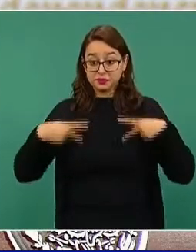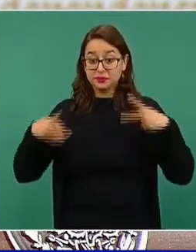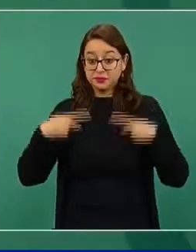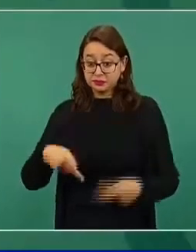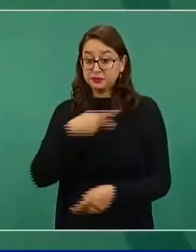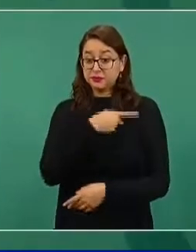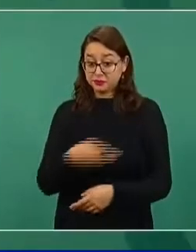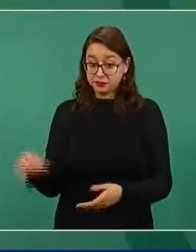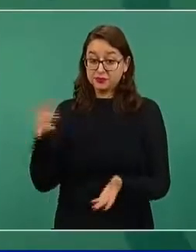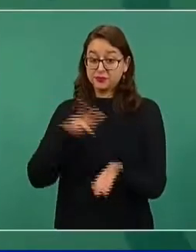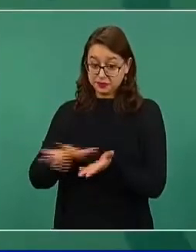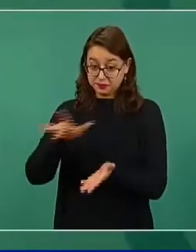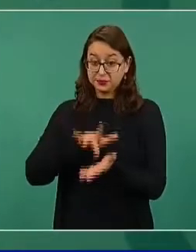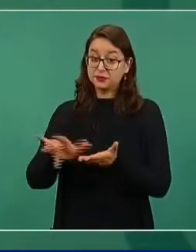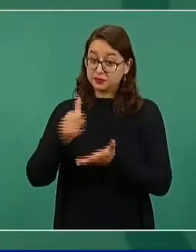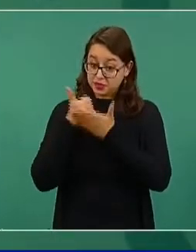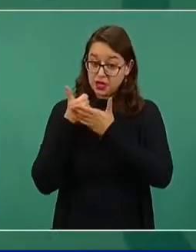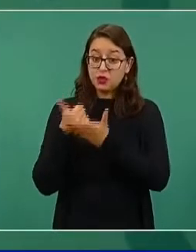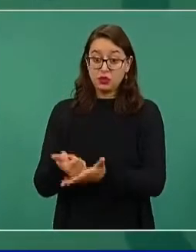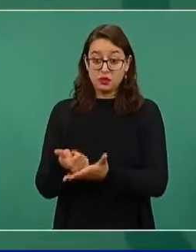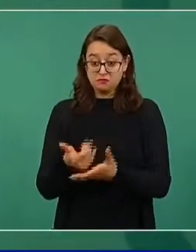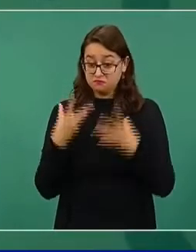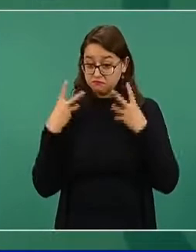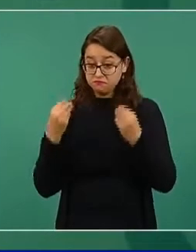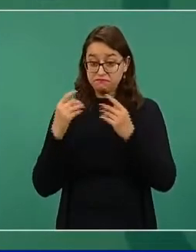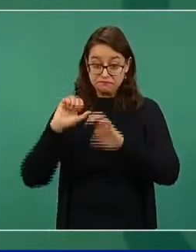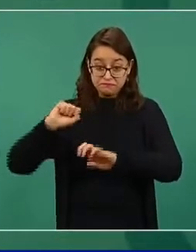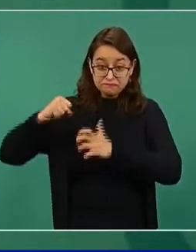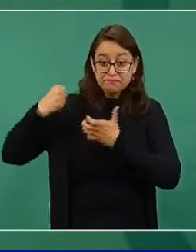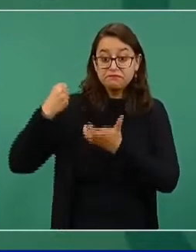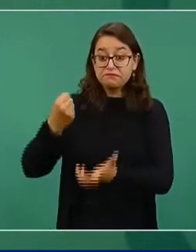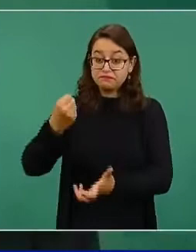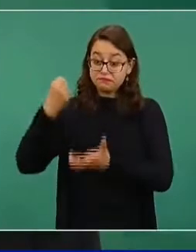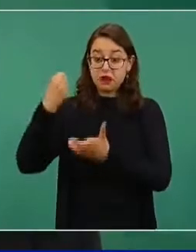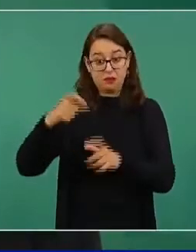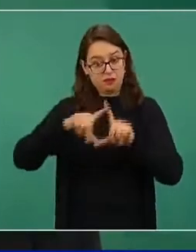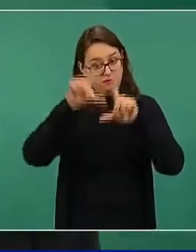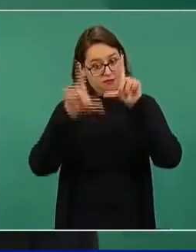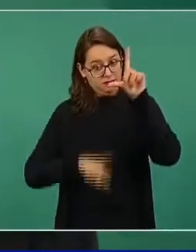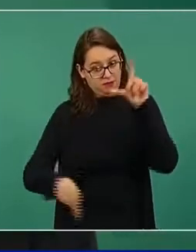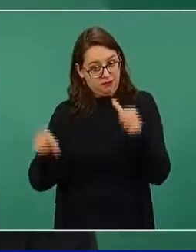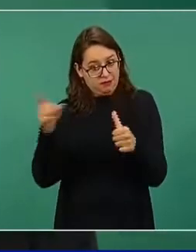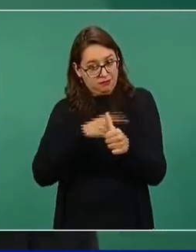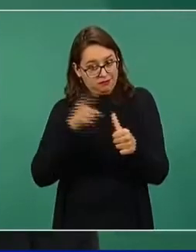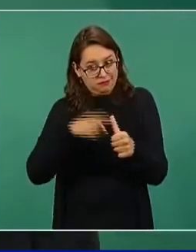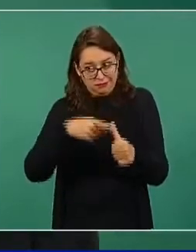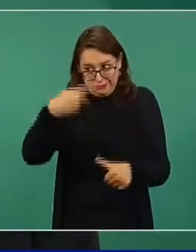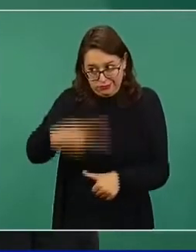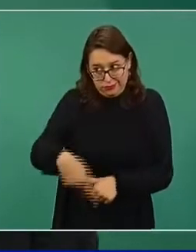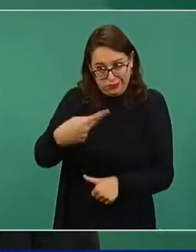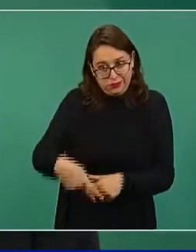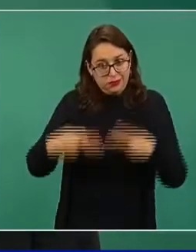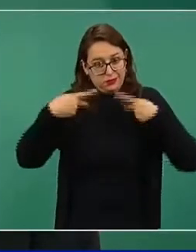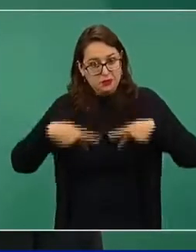Y también somos solidarios con los migrantes.